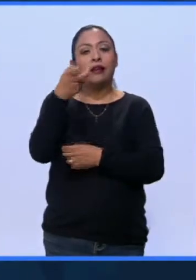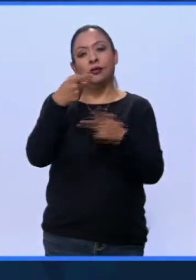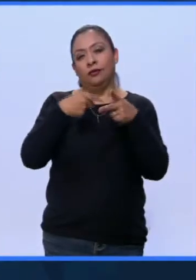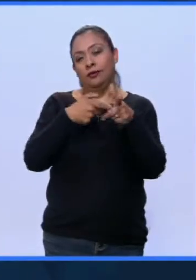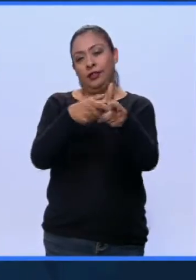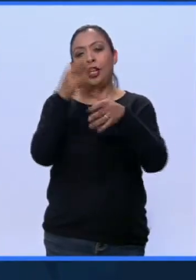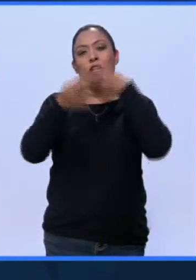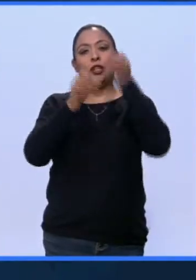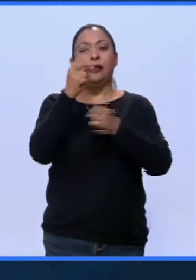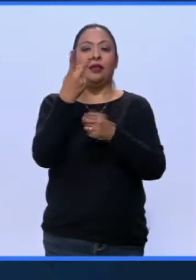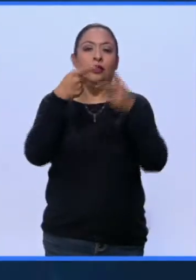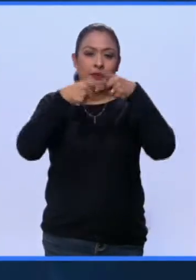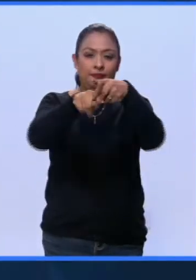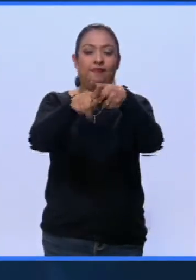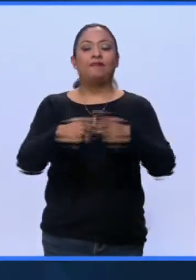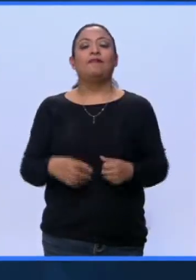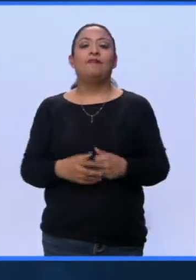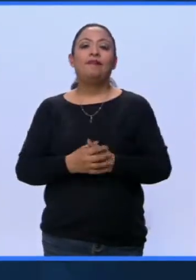Comenzamos.